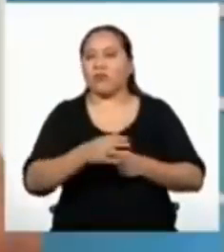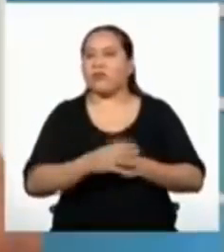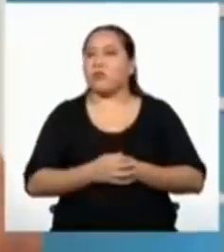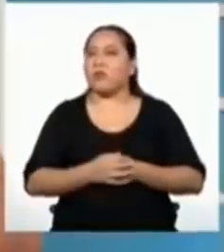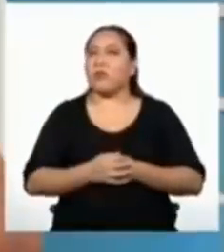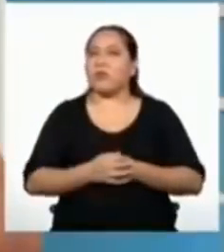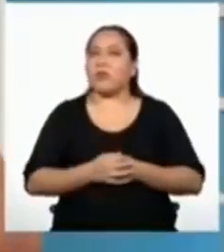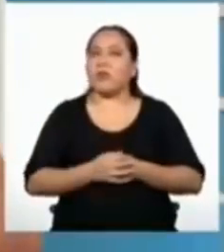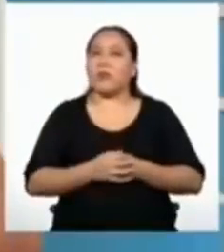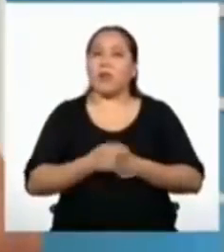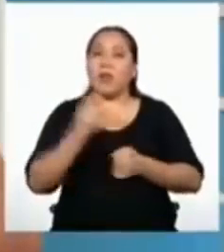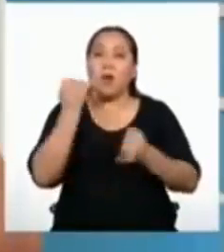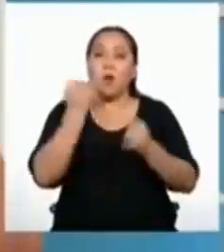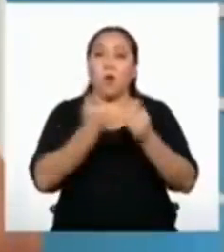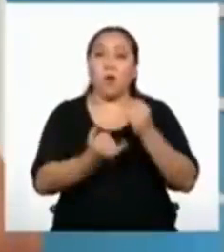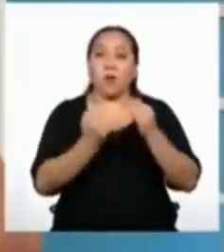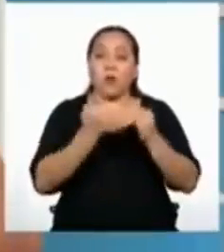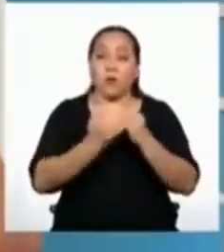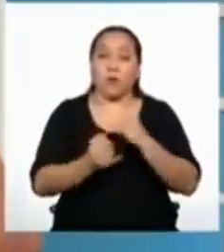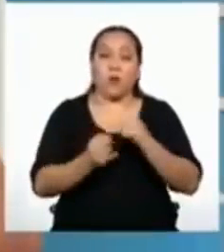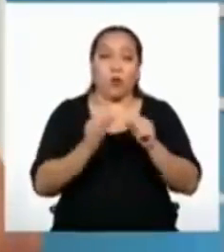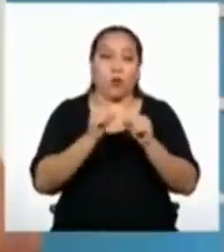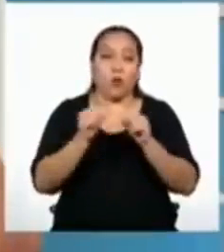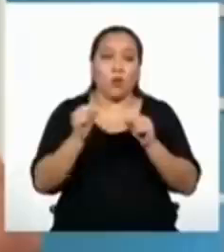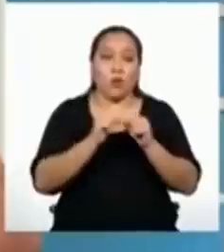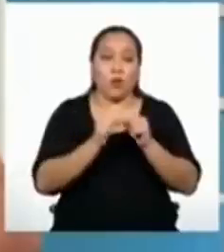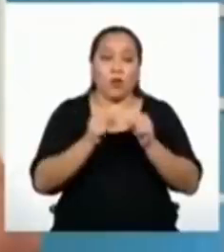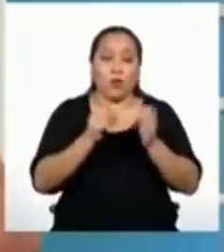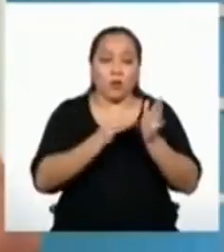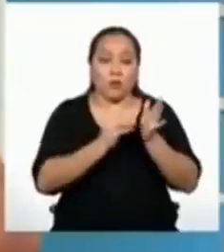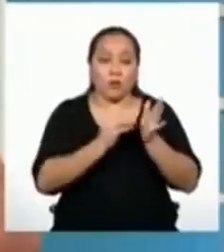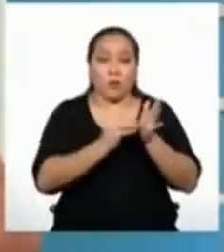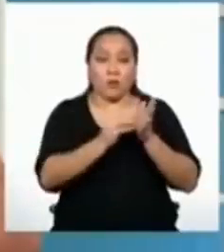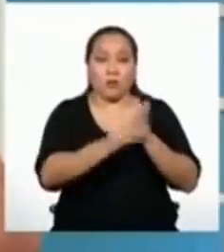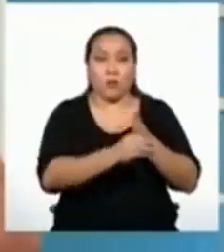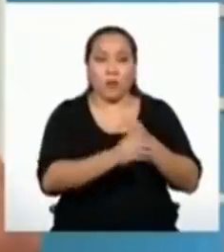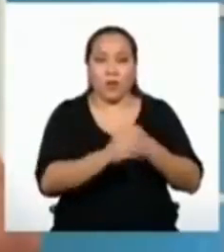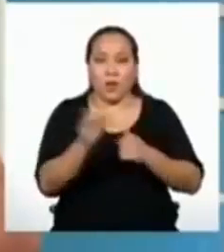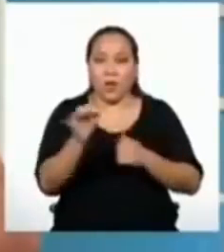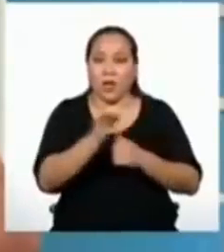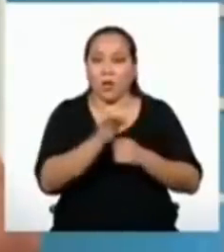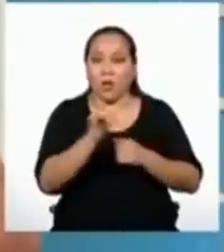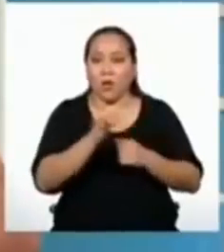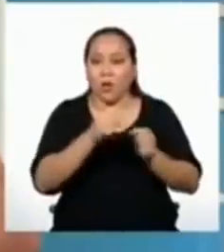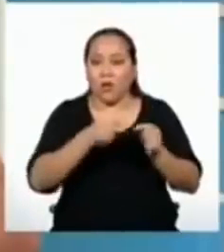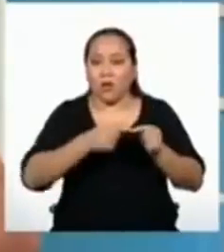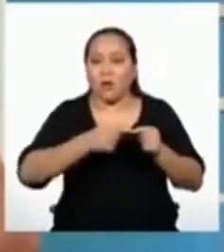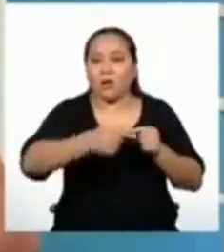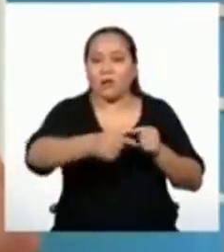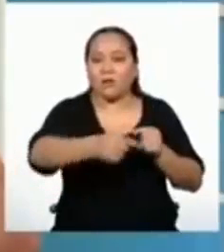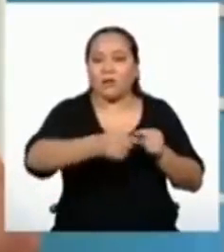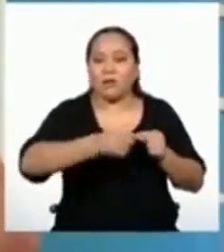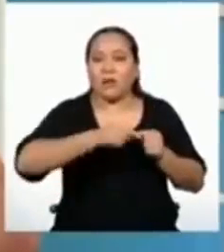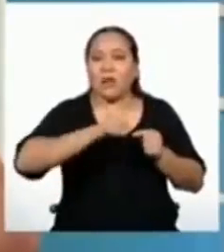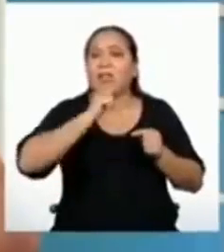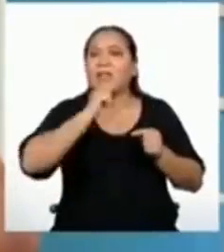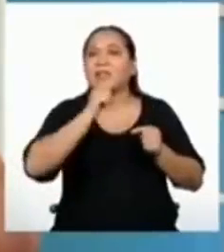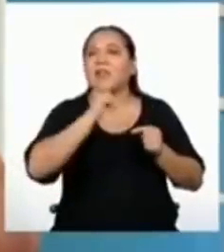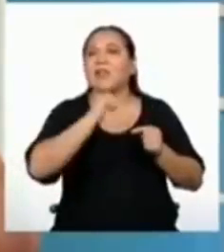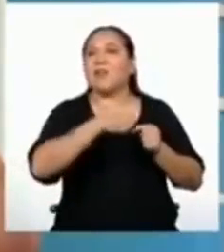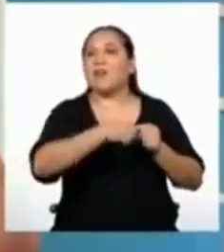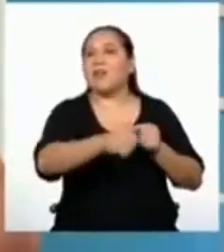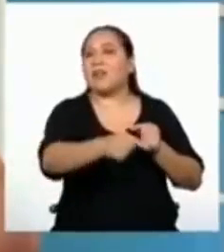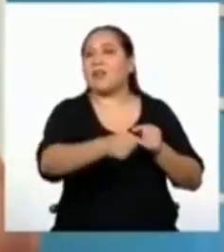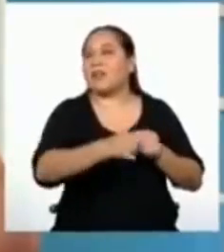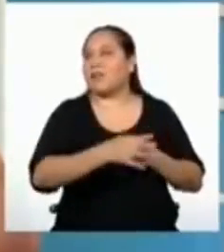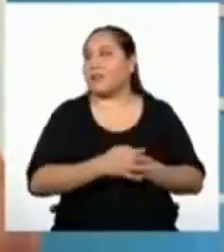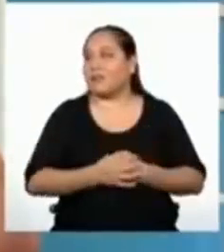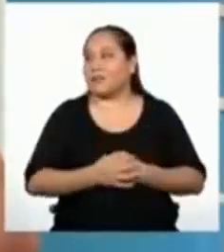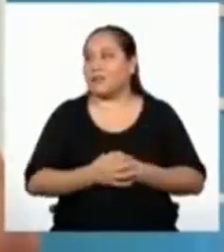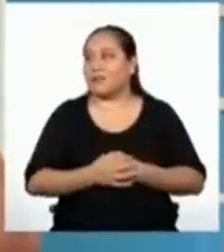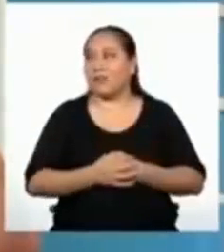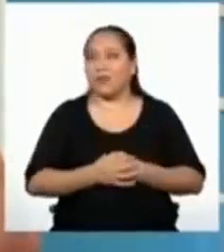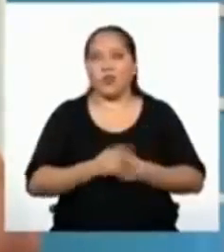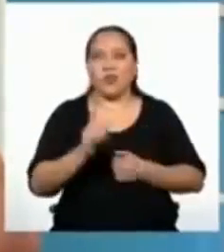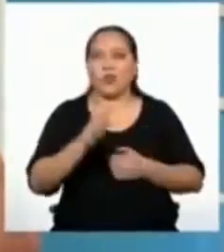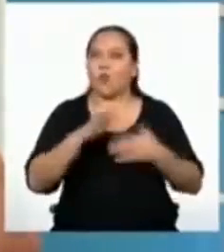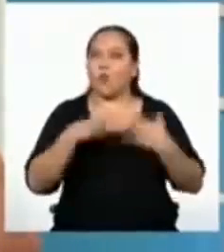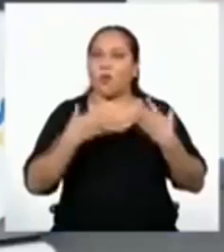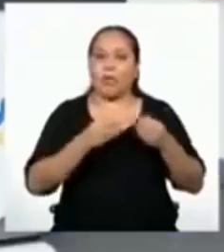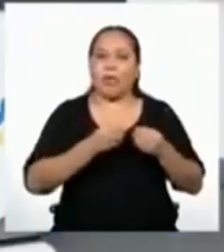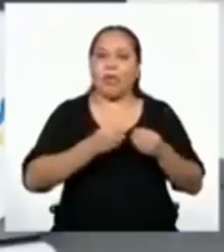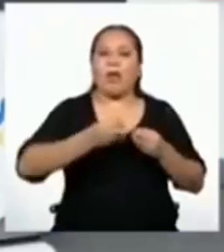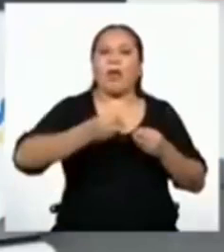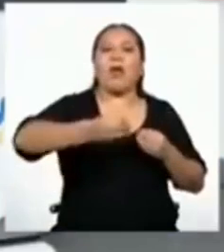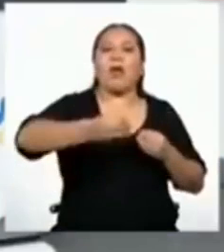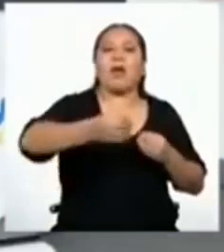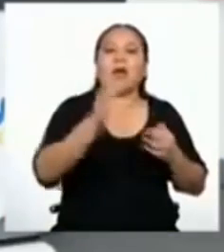La última cantidad de fichas que se ubica en el tablero debe ser igual a la cantidad vacía de casillas que falta completar. No pueden